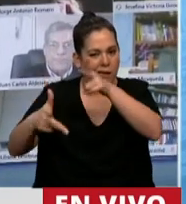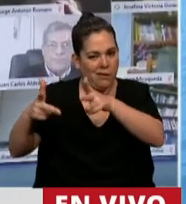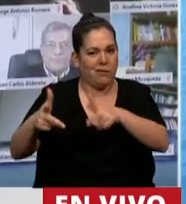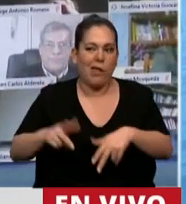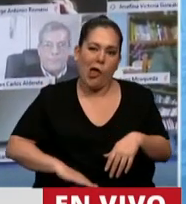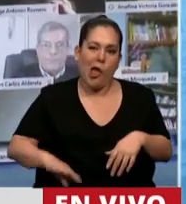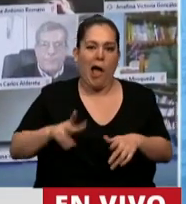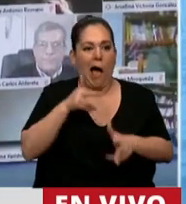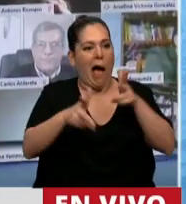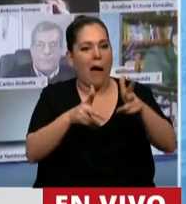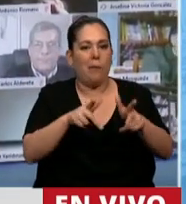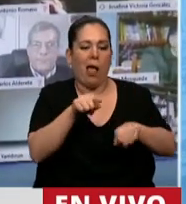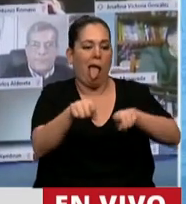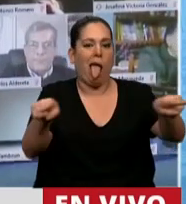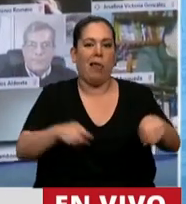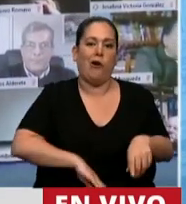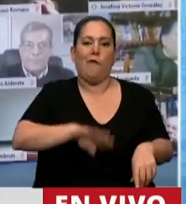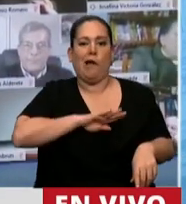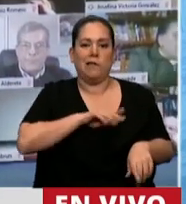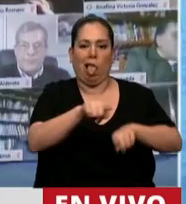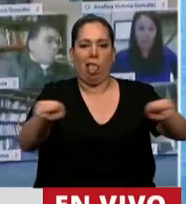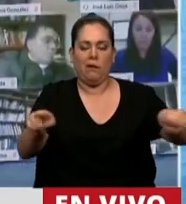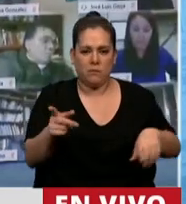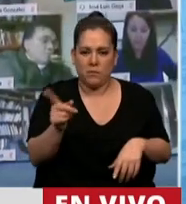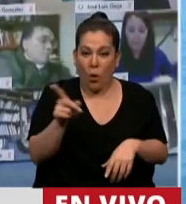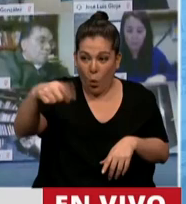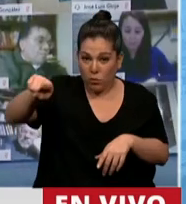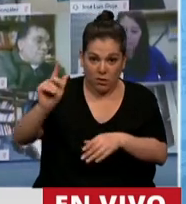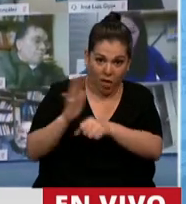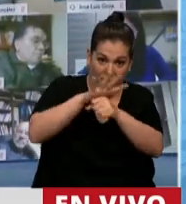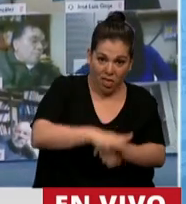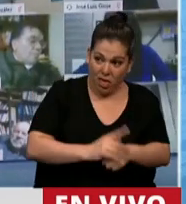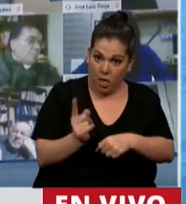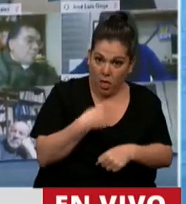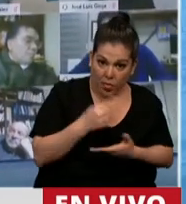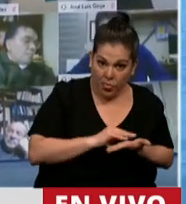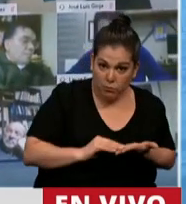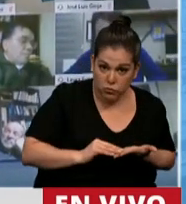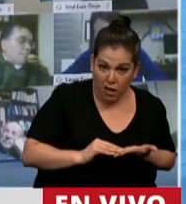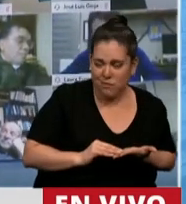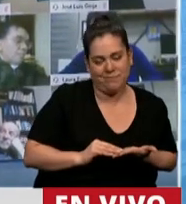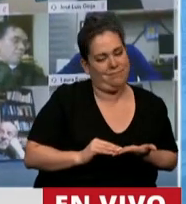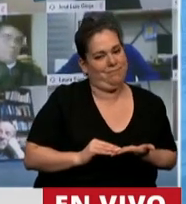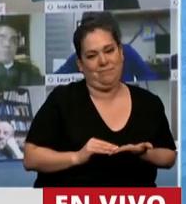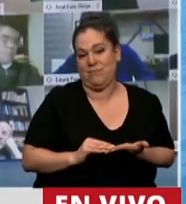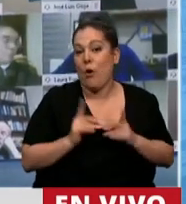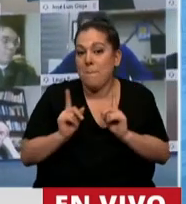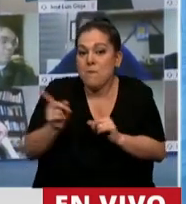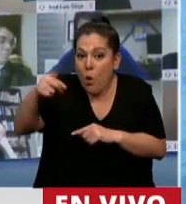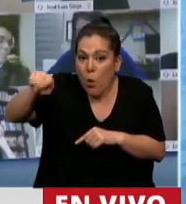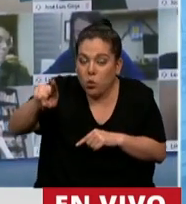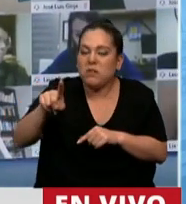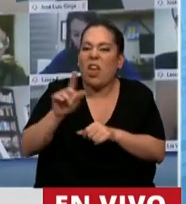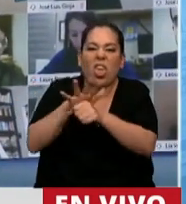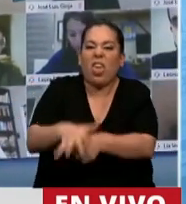no el que puede. Ustedes no están invisibilizándonos a los diputados que estamos aquí presentes. Ustedes están